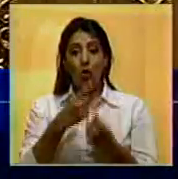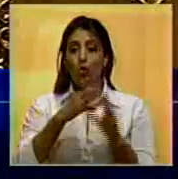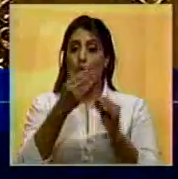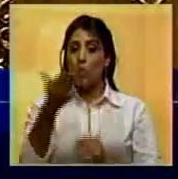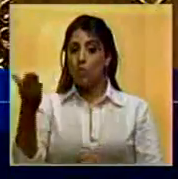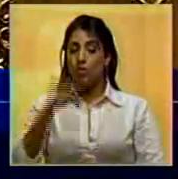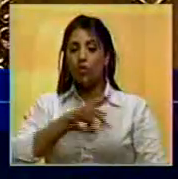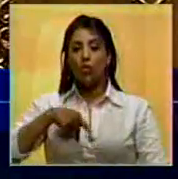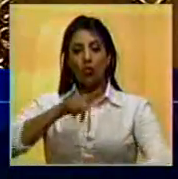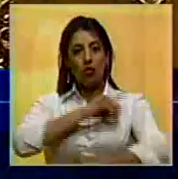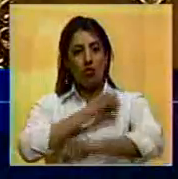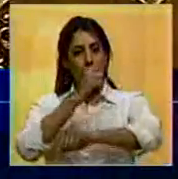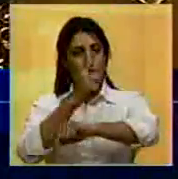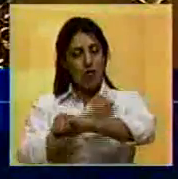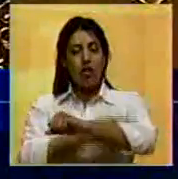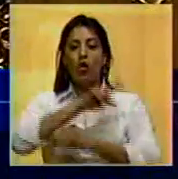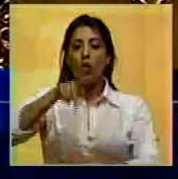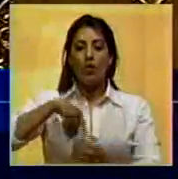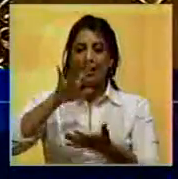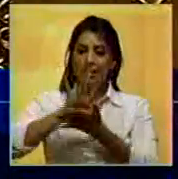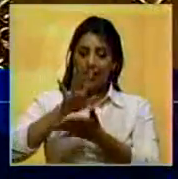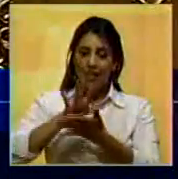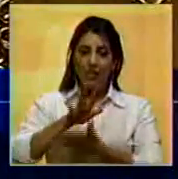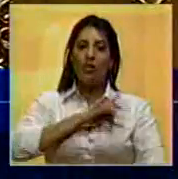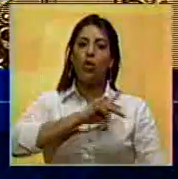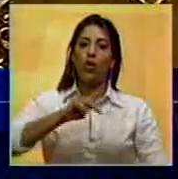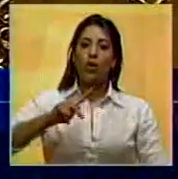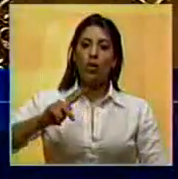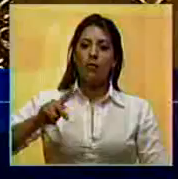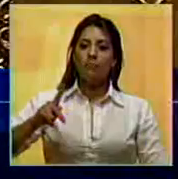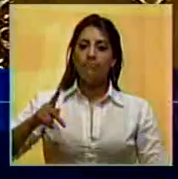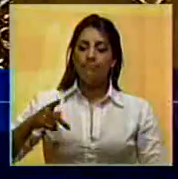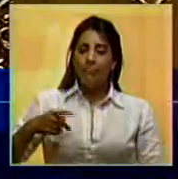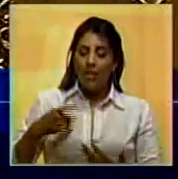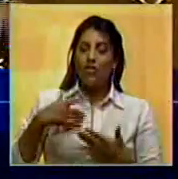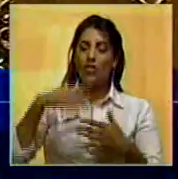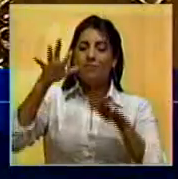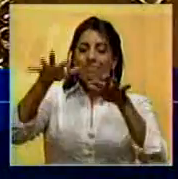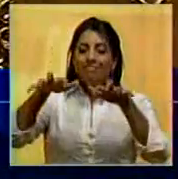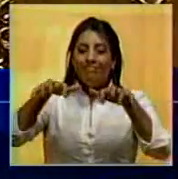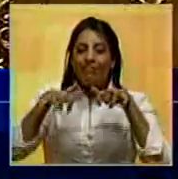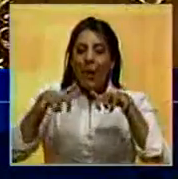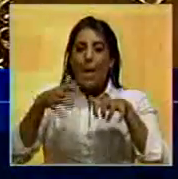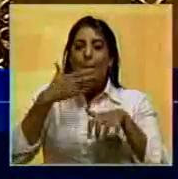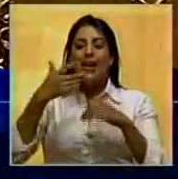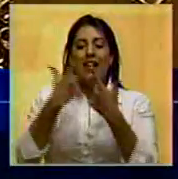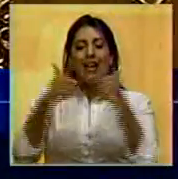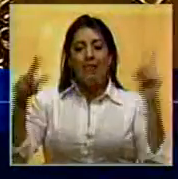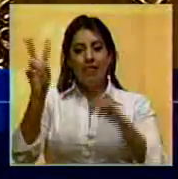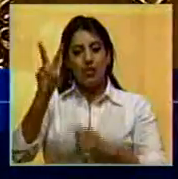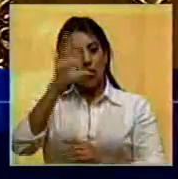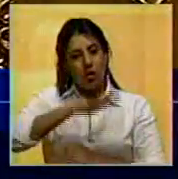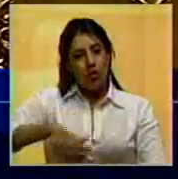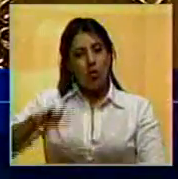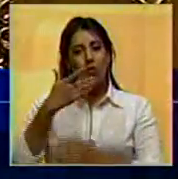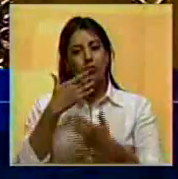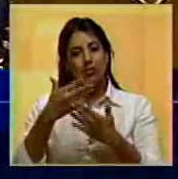ustedes nuestra fuerza nuestra solidaridad y el anhelo de una Venezuela libre muy pronto para todos